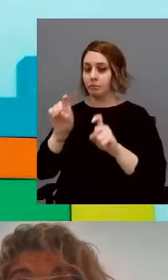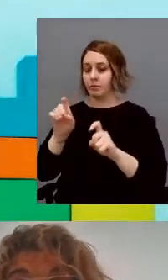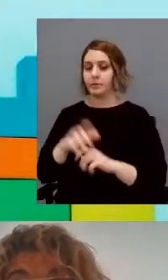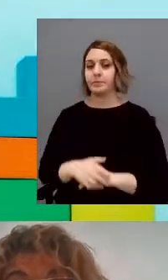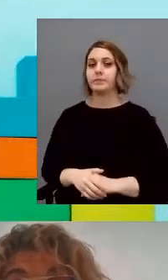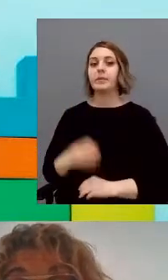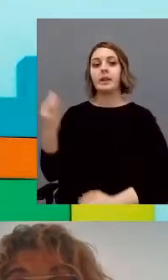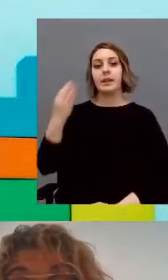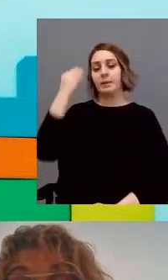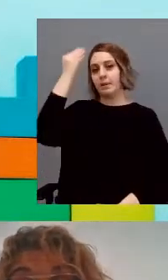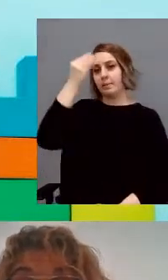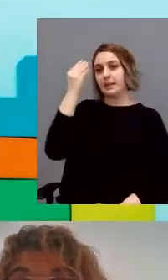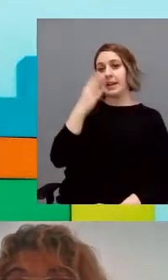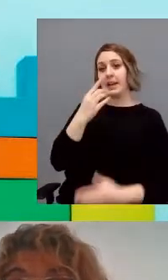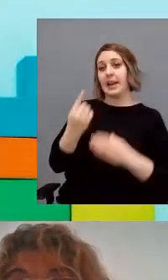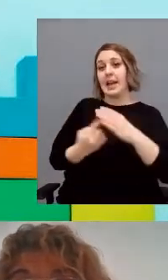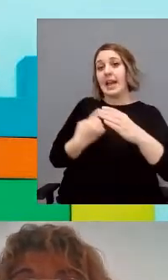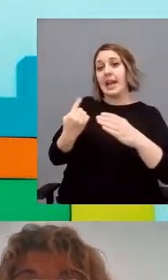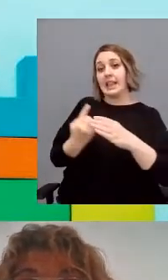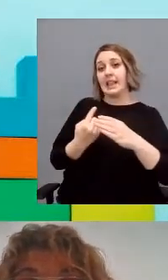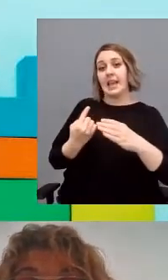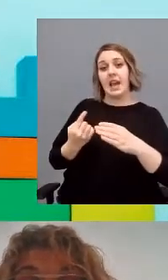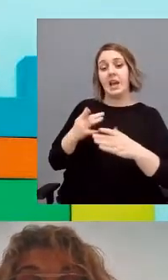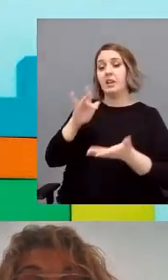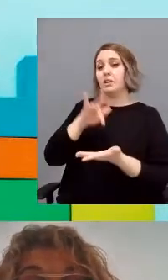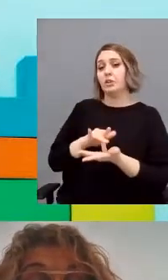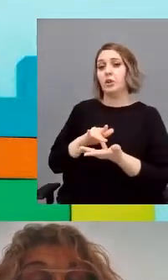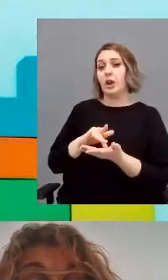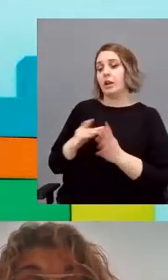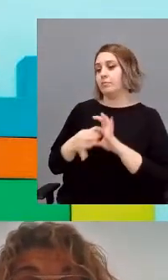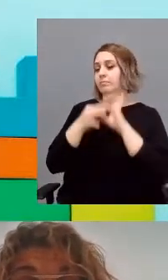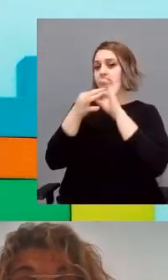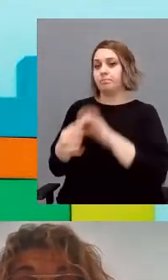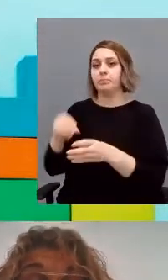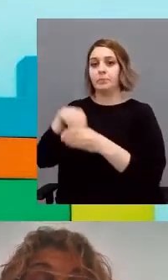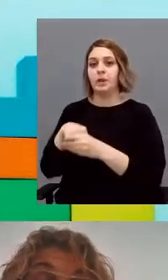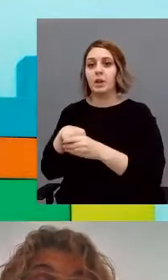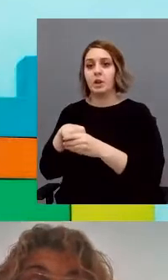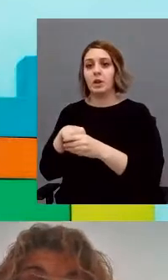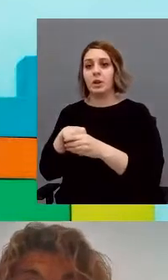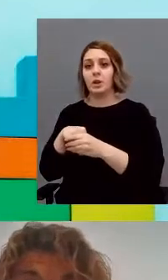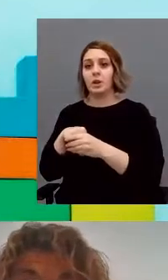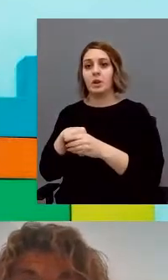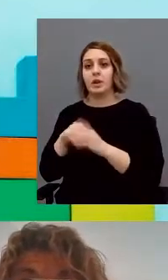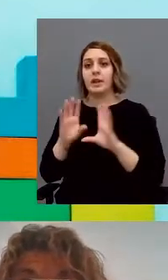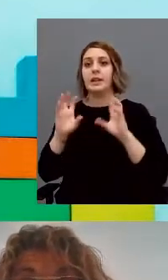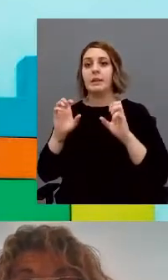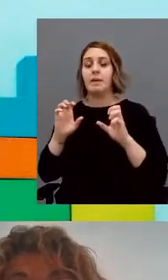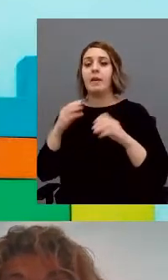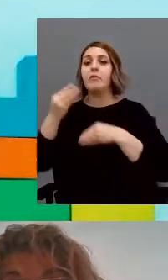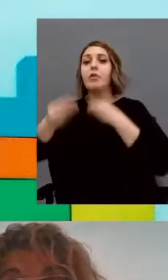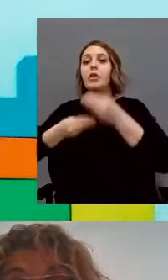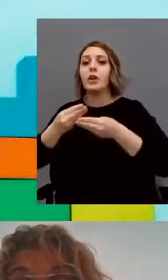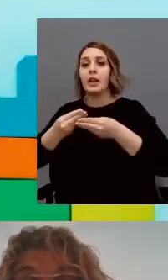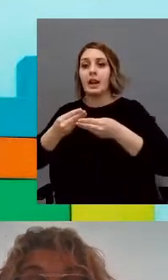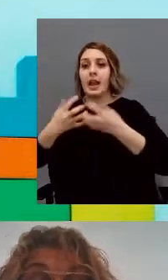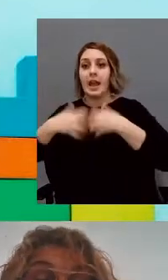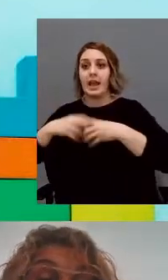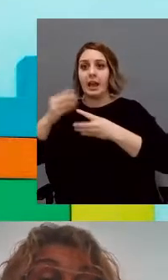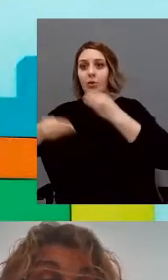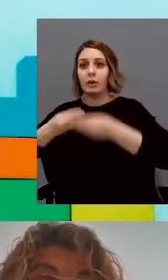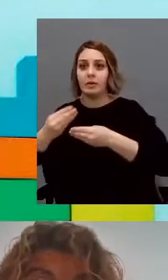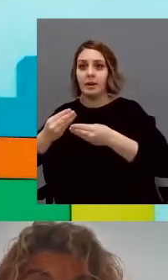planificación. Hay que tener en cuenta que en el TEA existe, de forma singular, asociado, un déficit considerable en las funciones